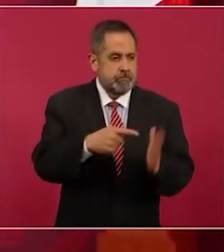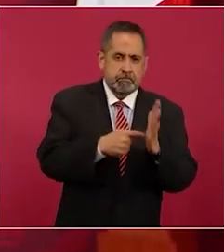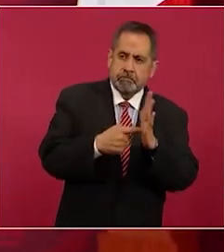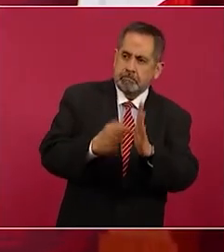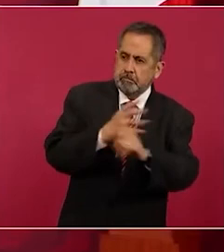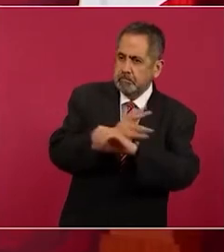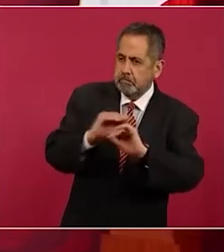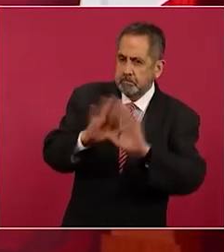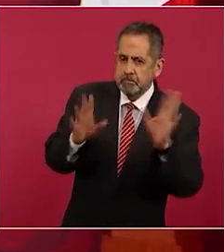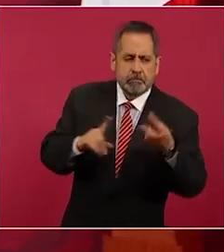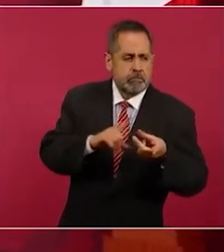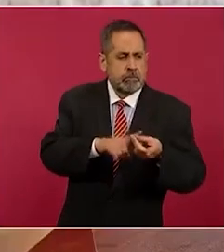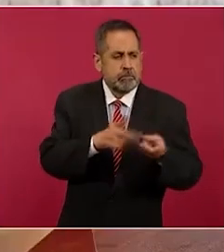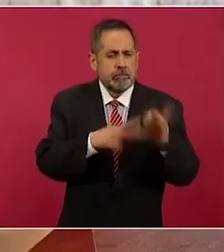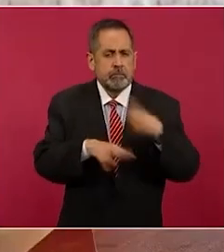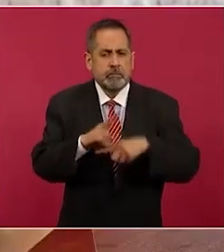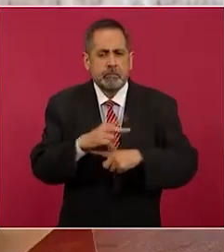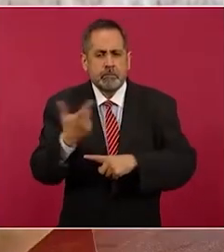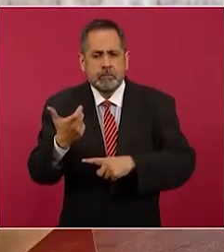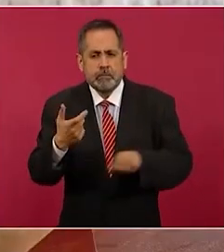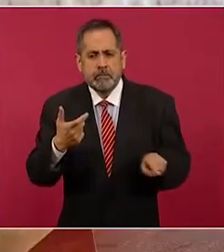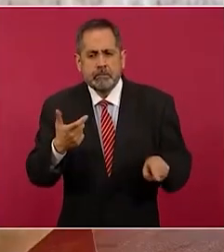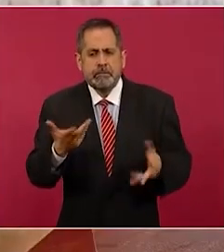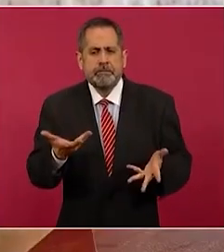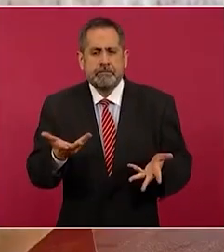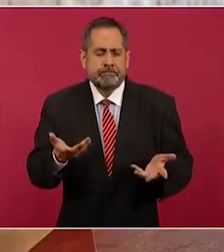de dónde se obtienen los recursos